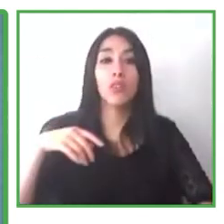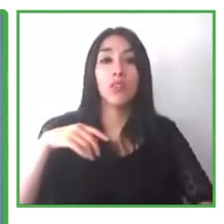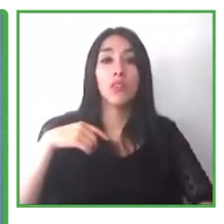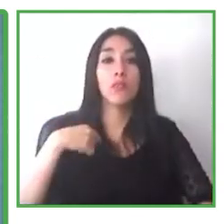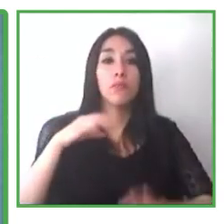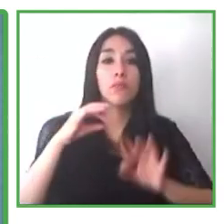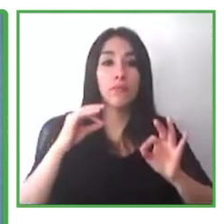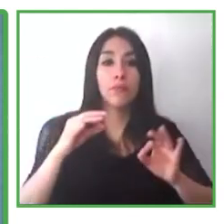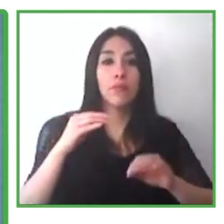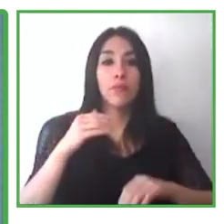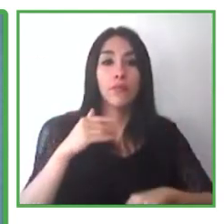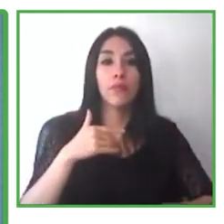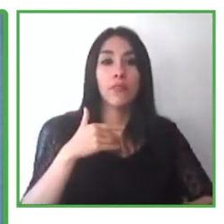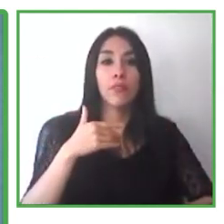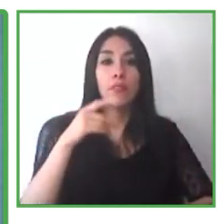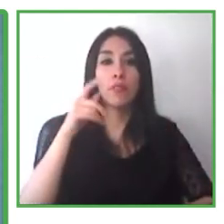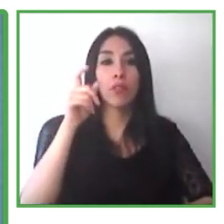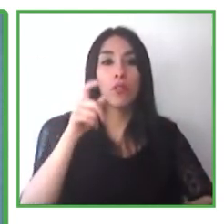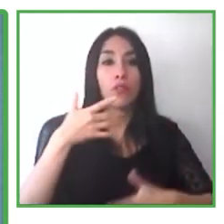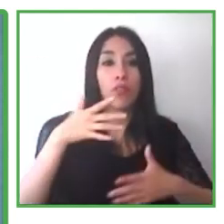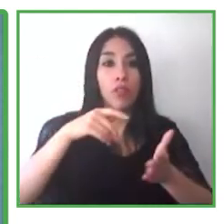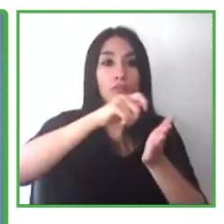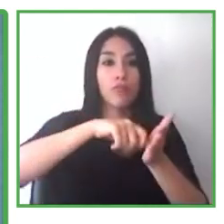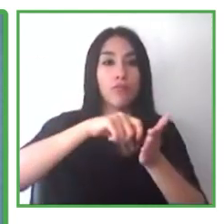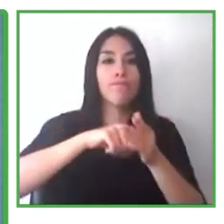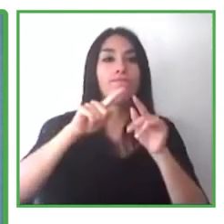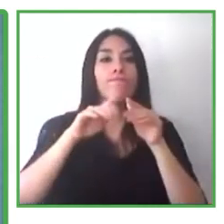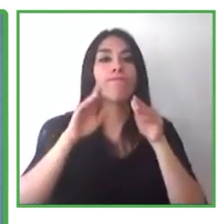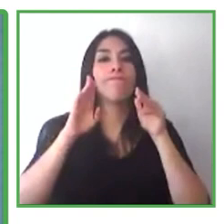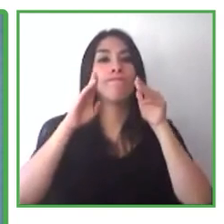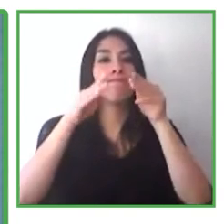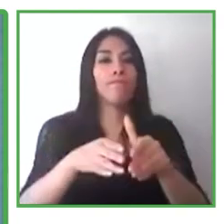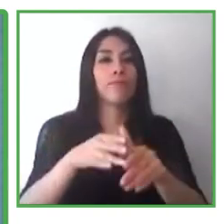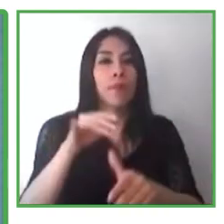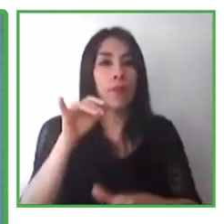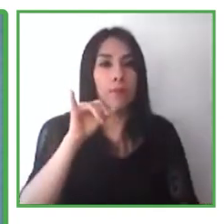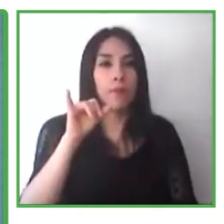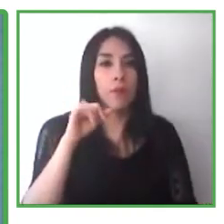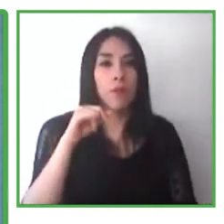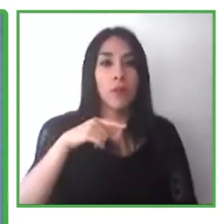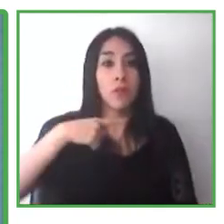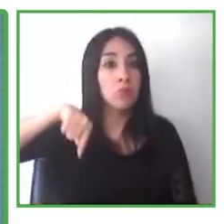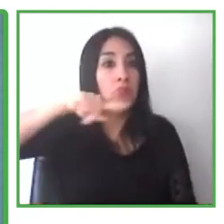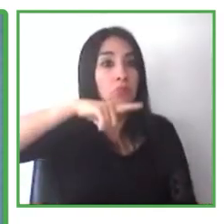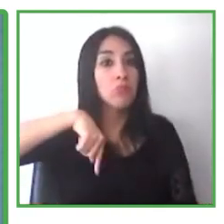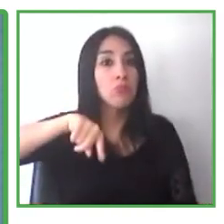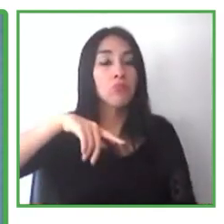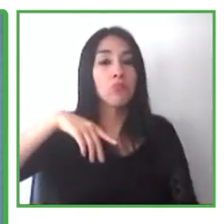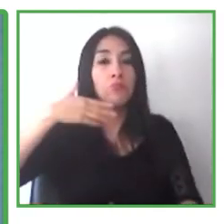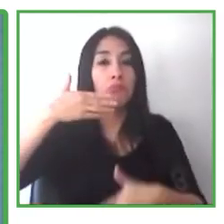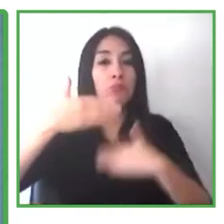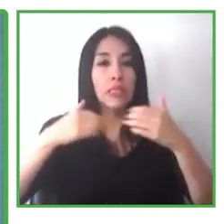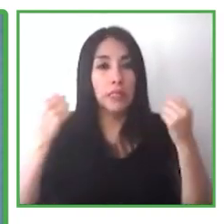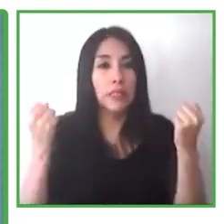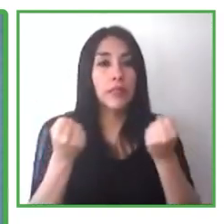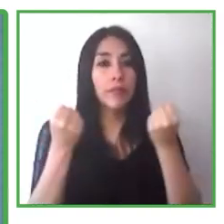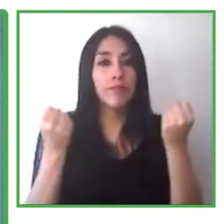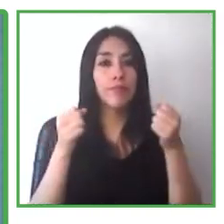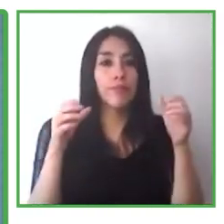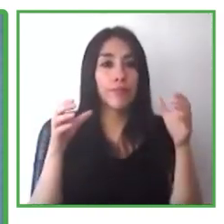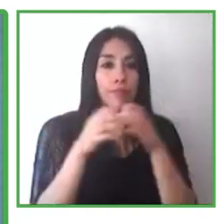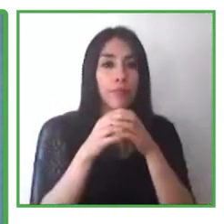del espectro autista y establecimos nuestra organización, nuestra compañía, que se llama Passwork, hace 13 años,